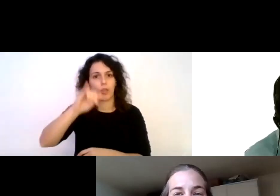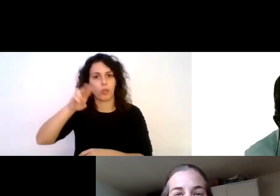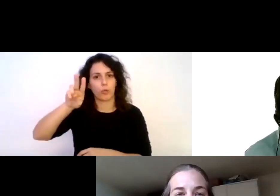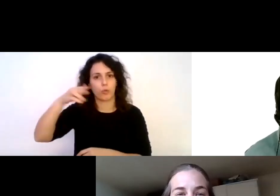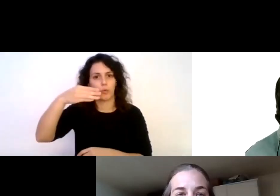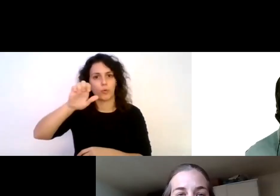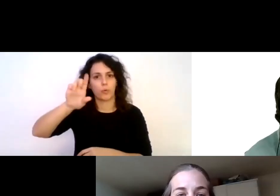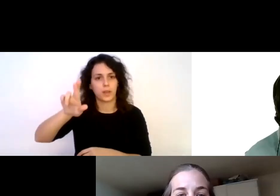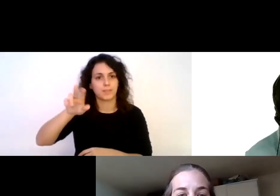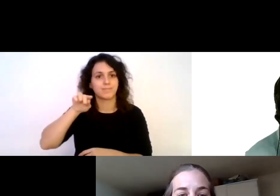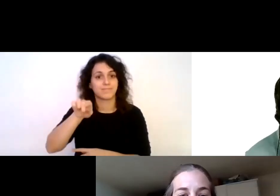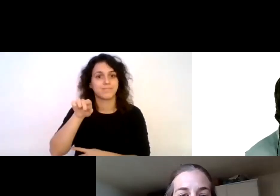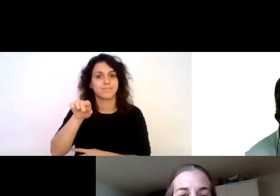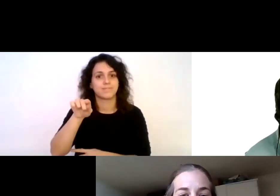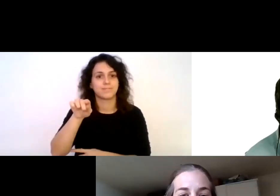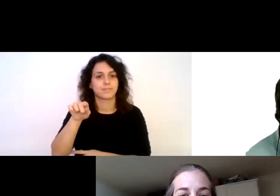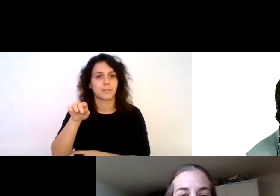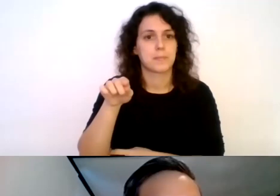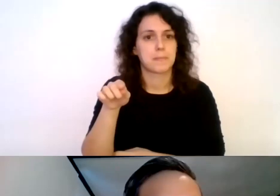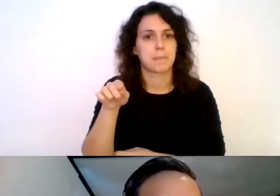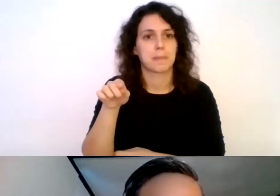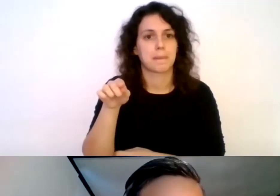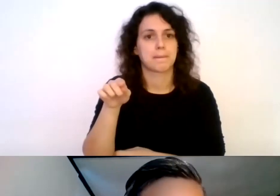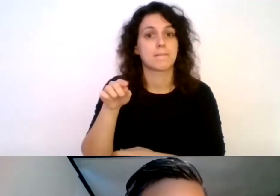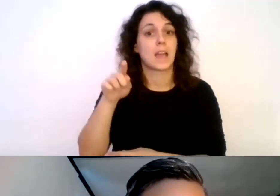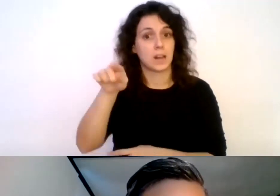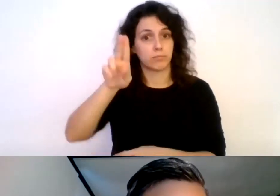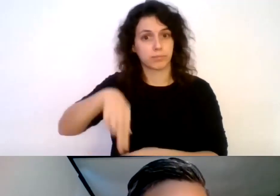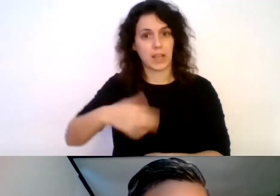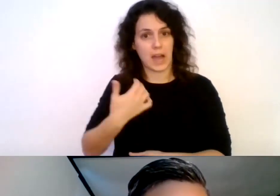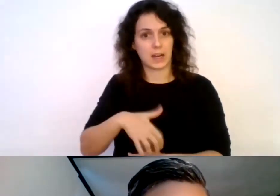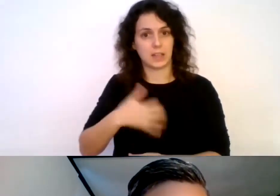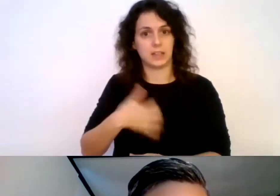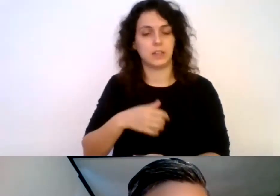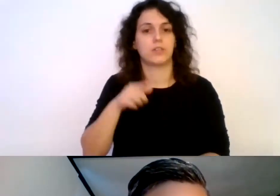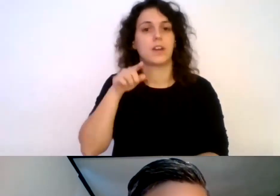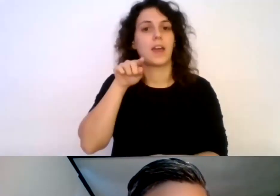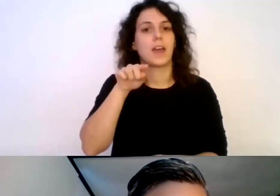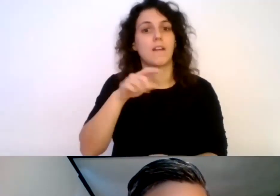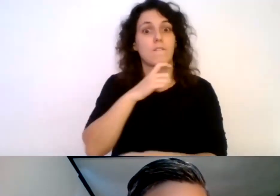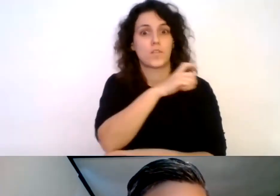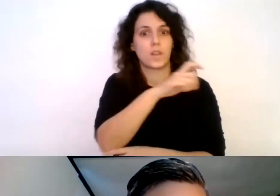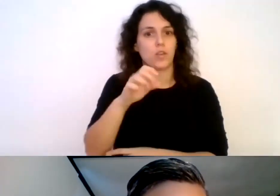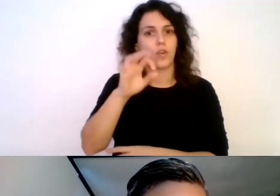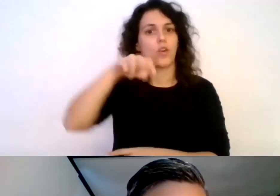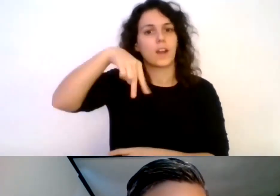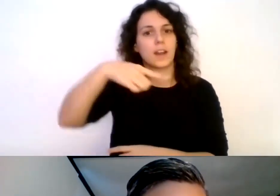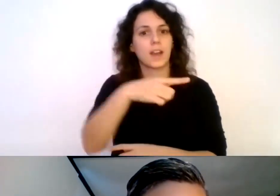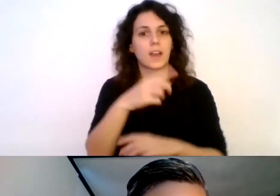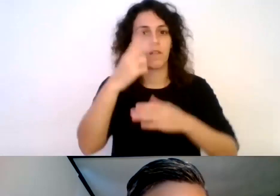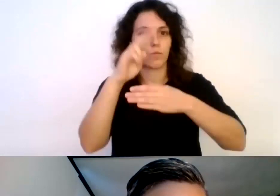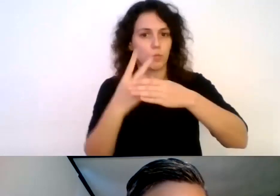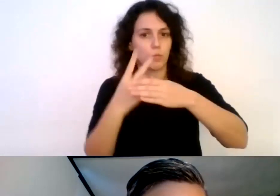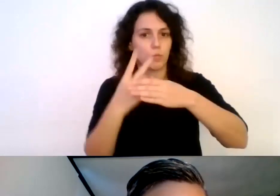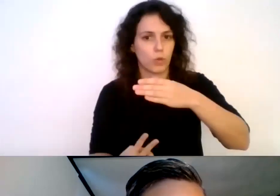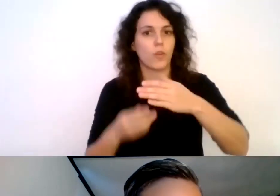argentino, fundador de la ONG Buceo Sin Barreras, instructor